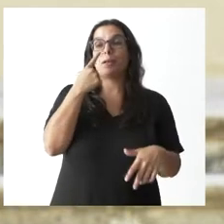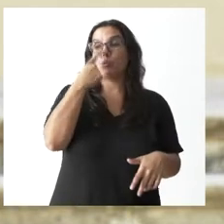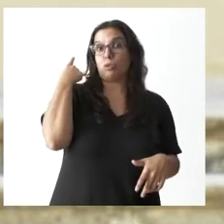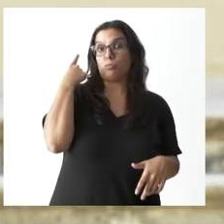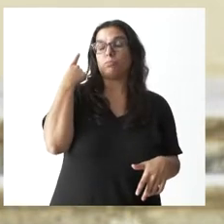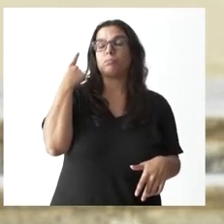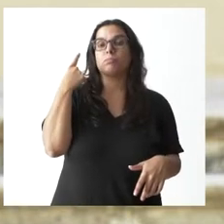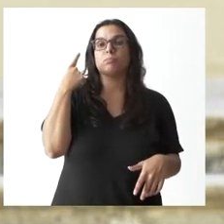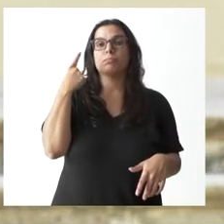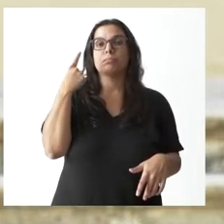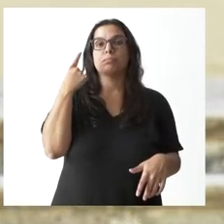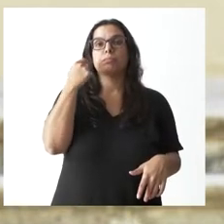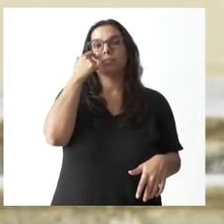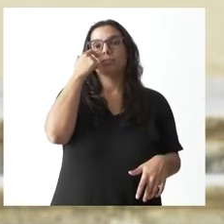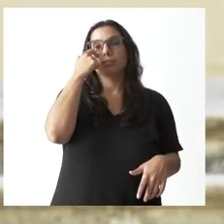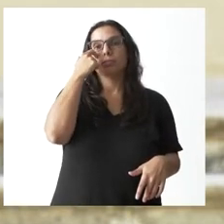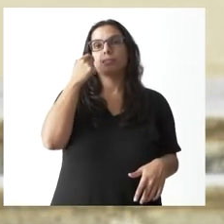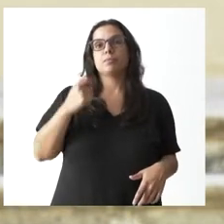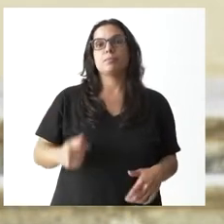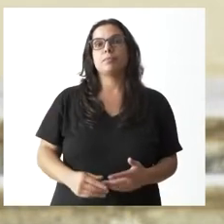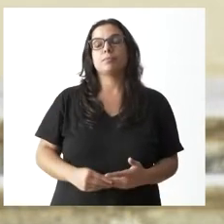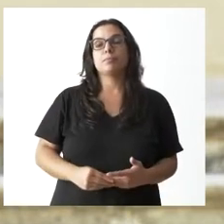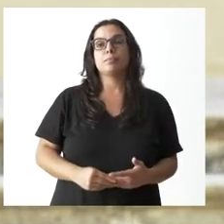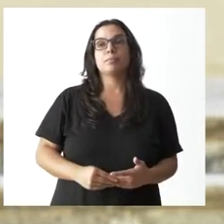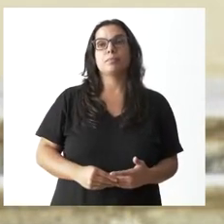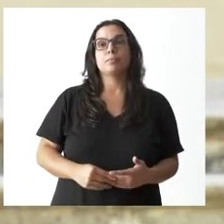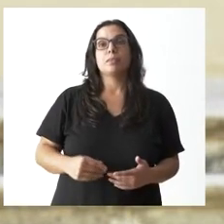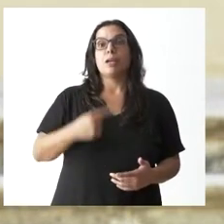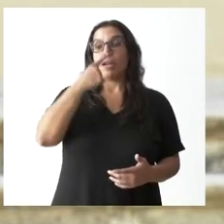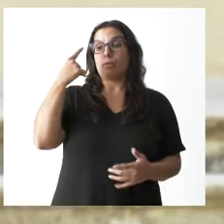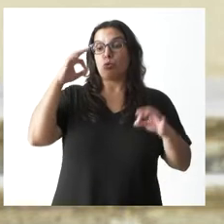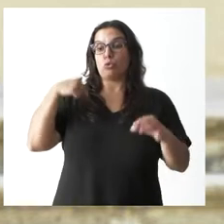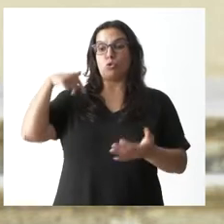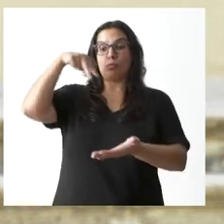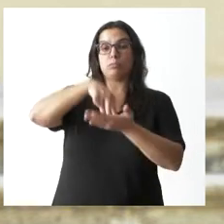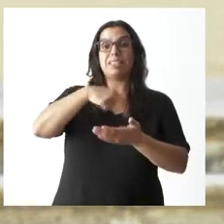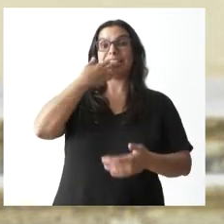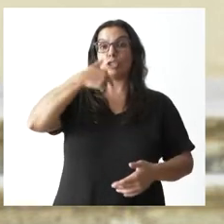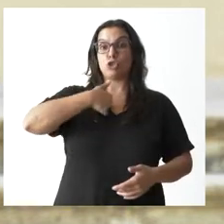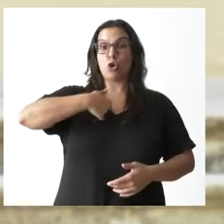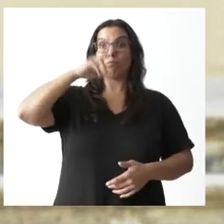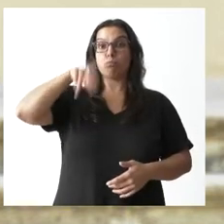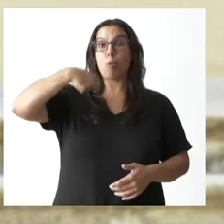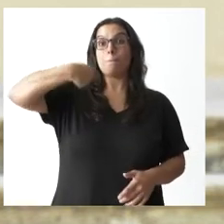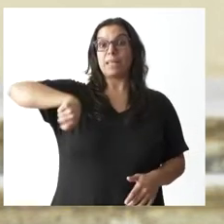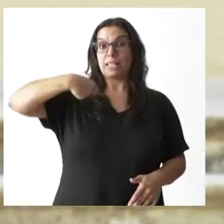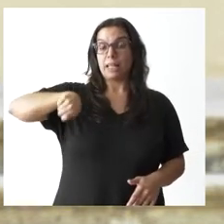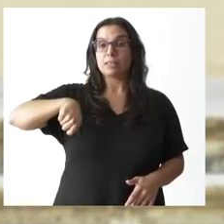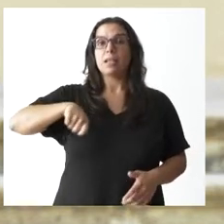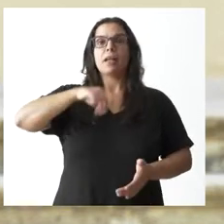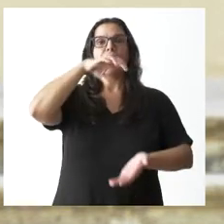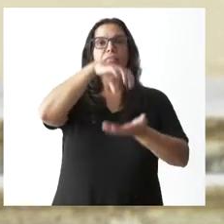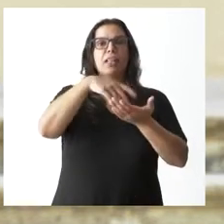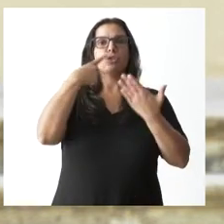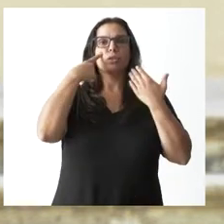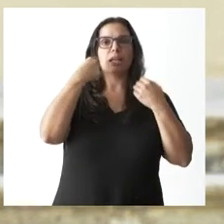aquí dije que mientras yo fuera presidente, los centros de salud, y no solo los